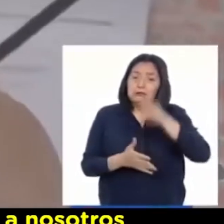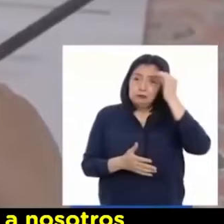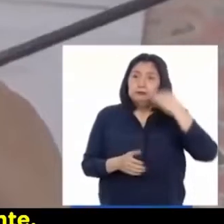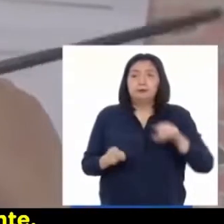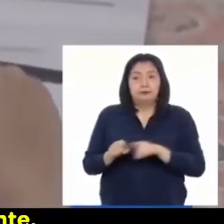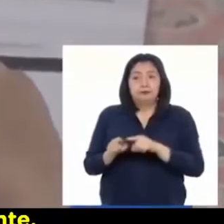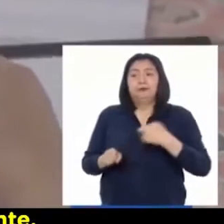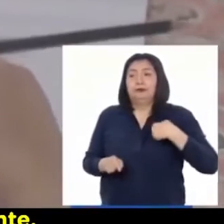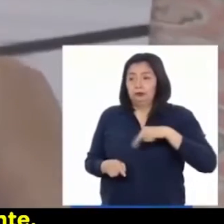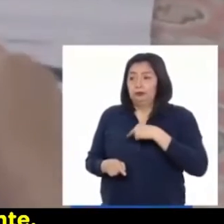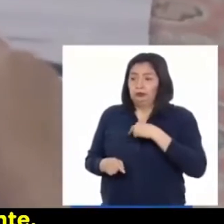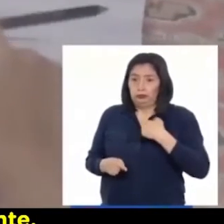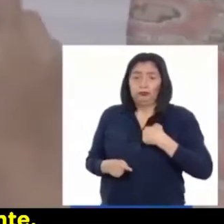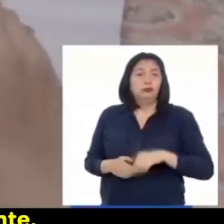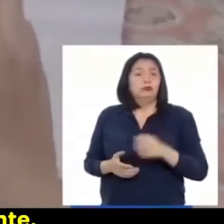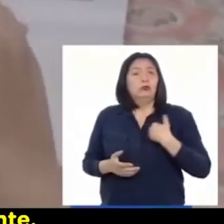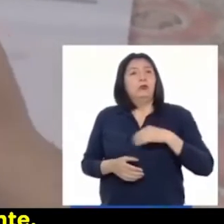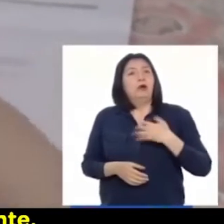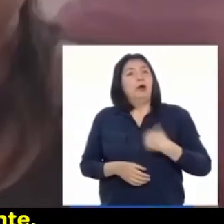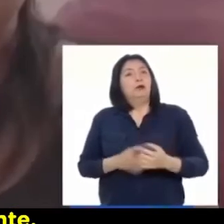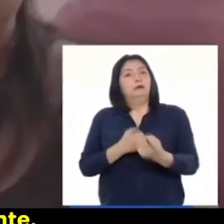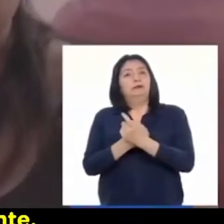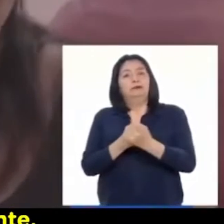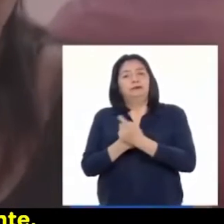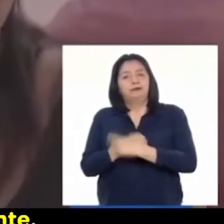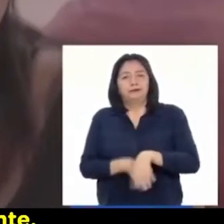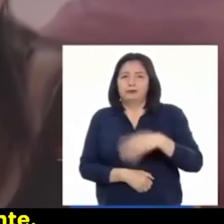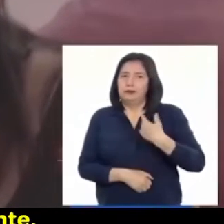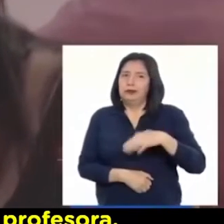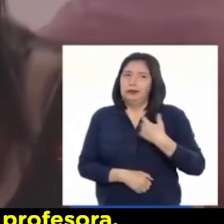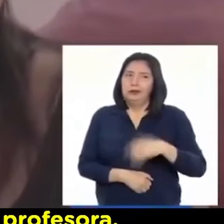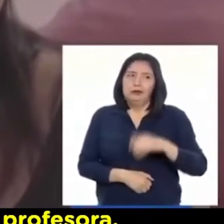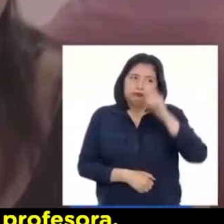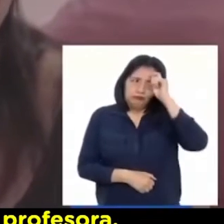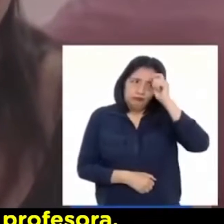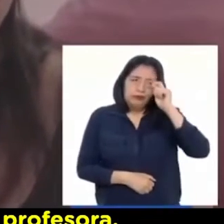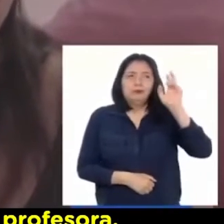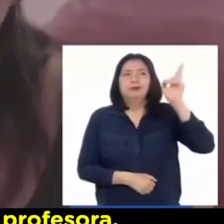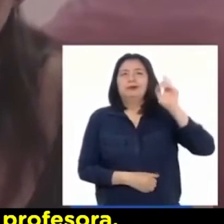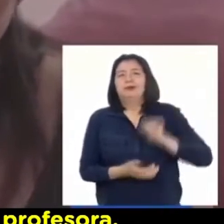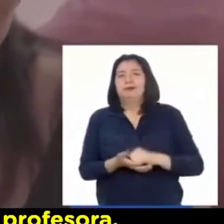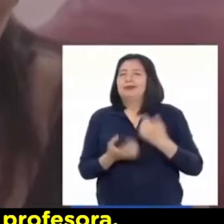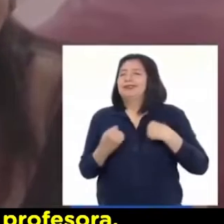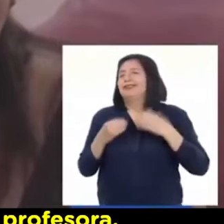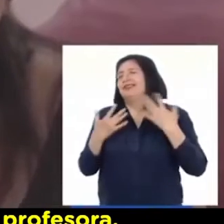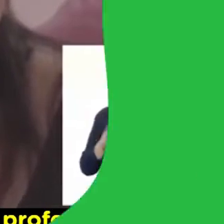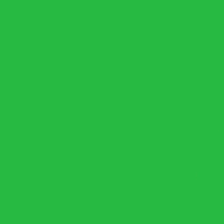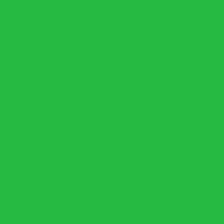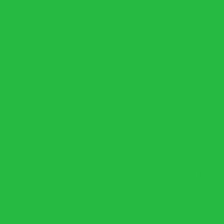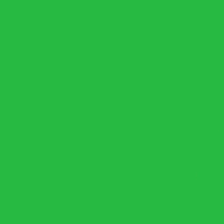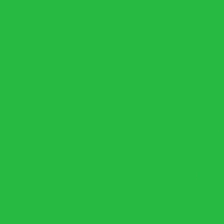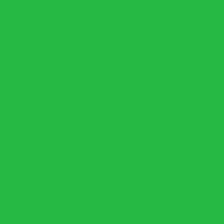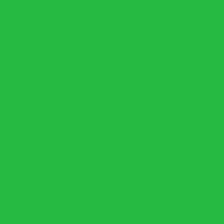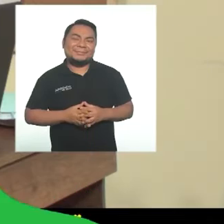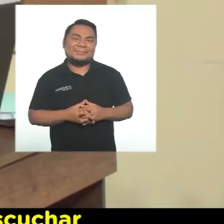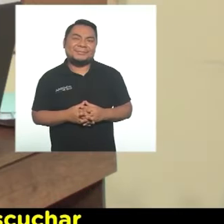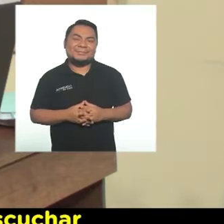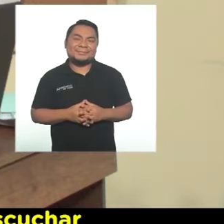también a nosotros nos han enseñado a valorar más al docente, ¿no? Porque siempre dejábamos toda la tarea de la profesora.